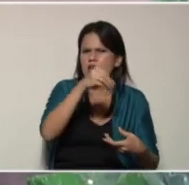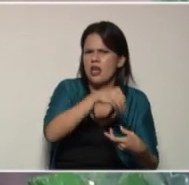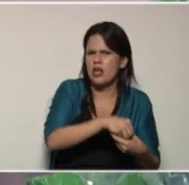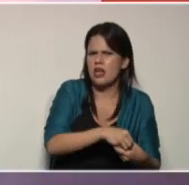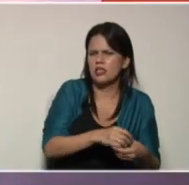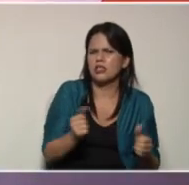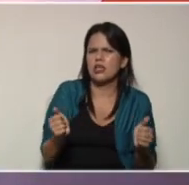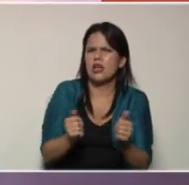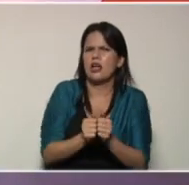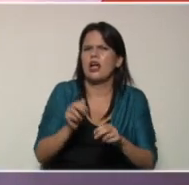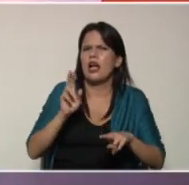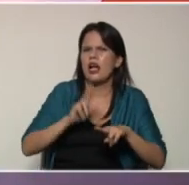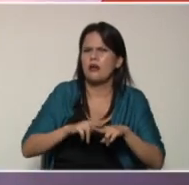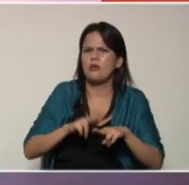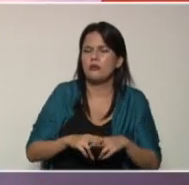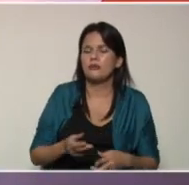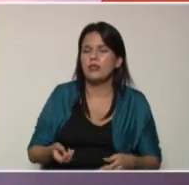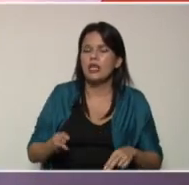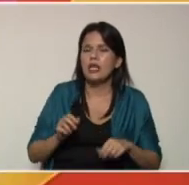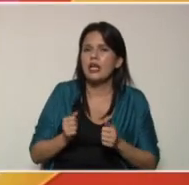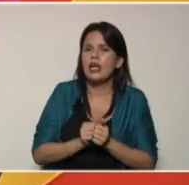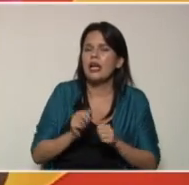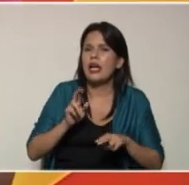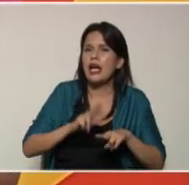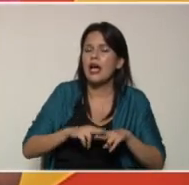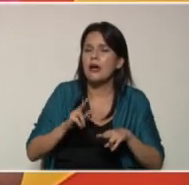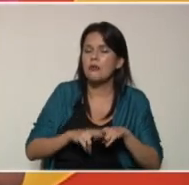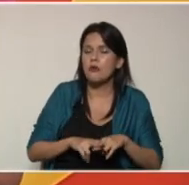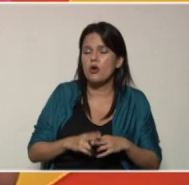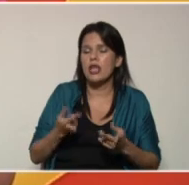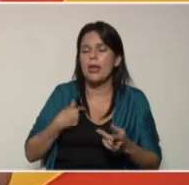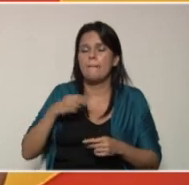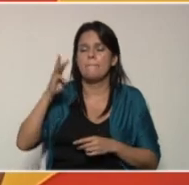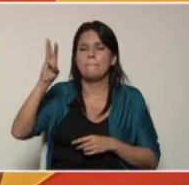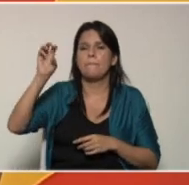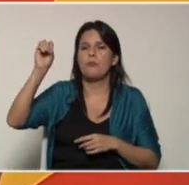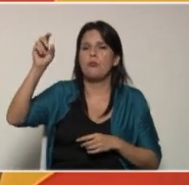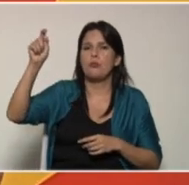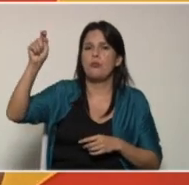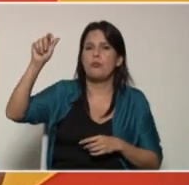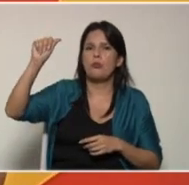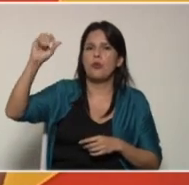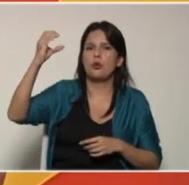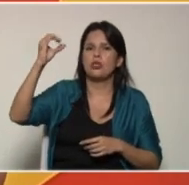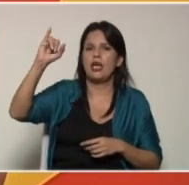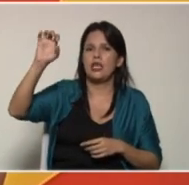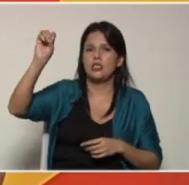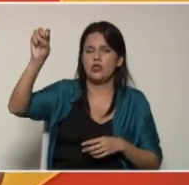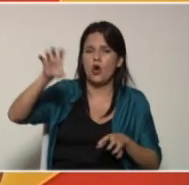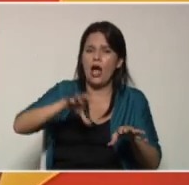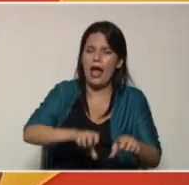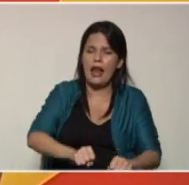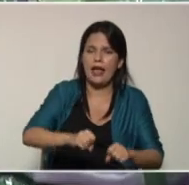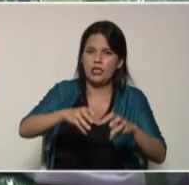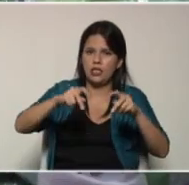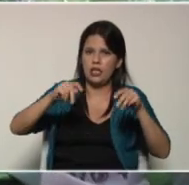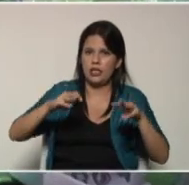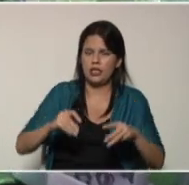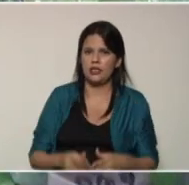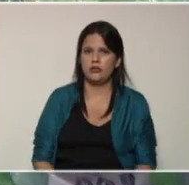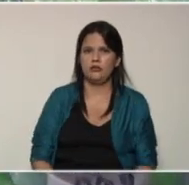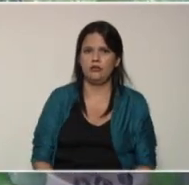el carbón se dice que aporta potasio a la tierra y las cáscaras de huevos también aportan pero